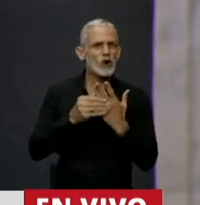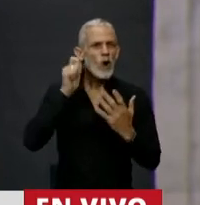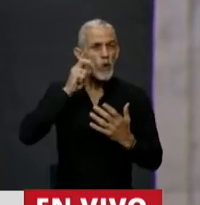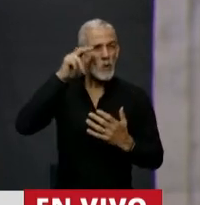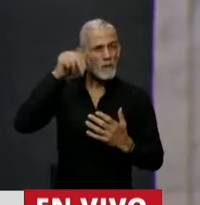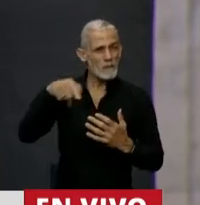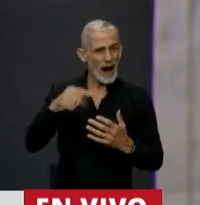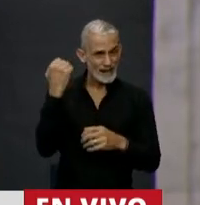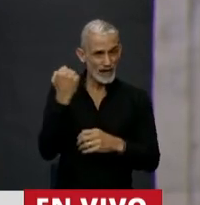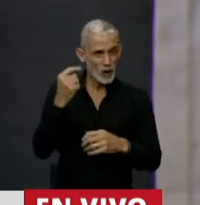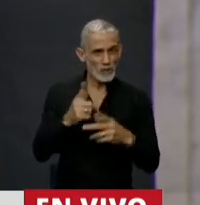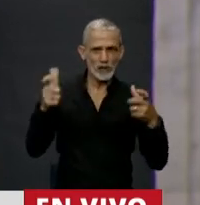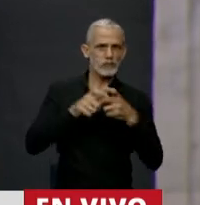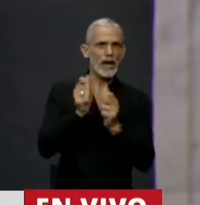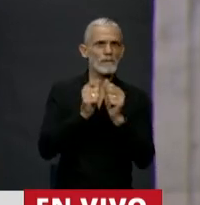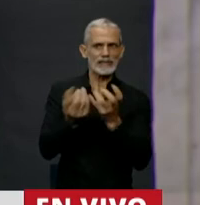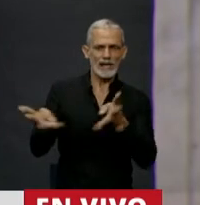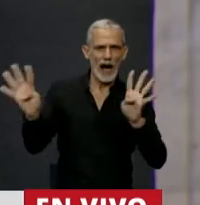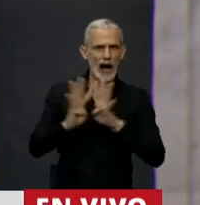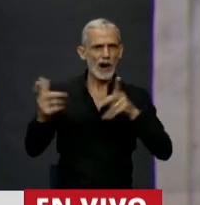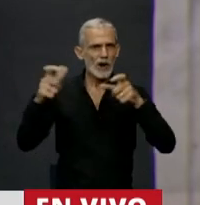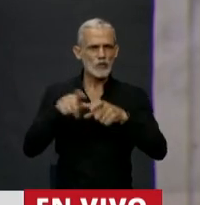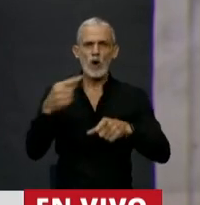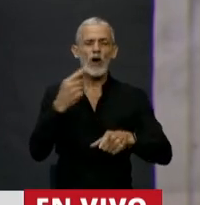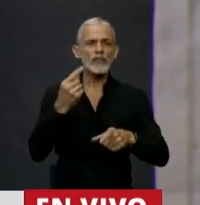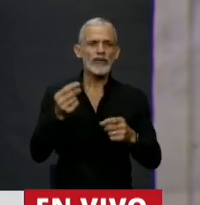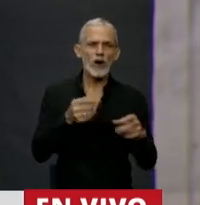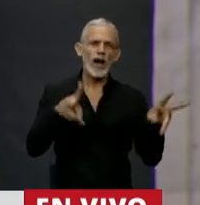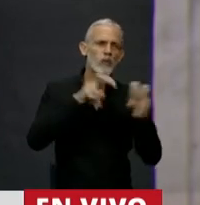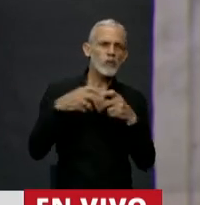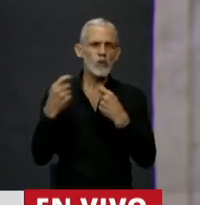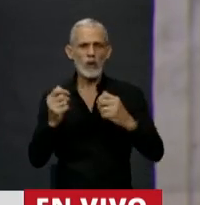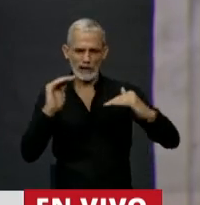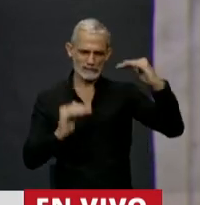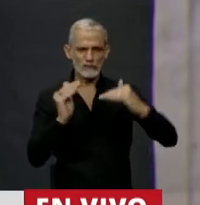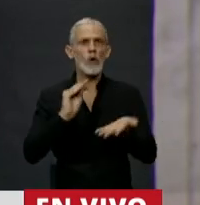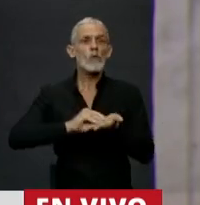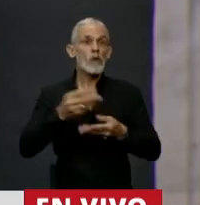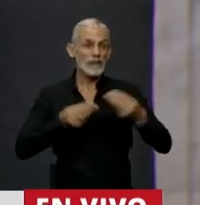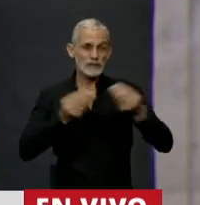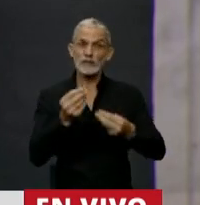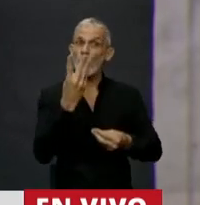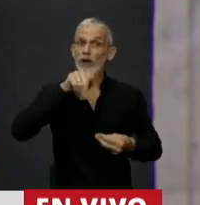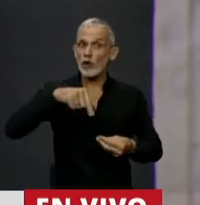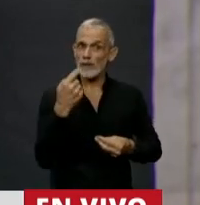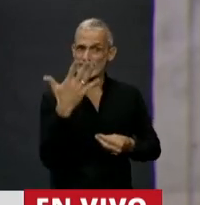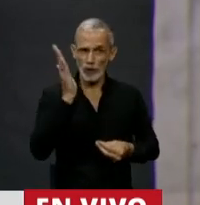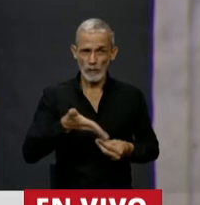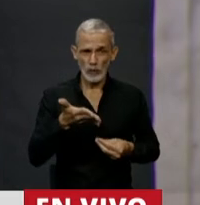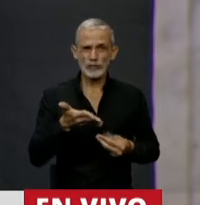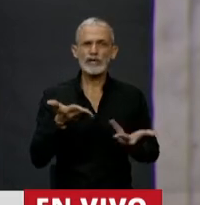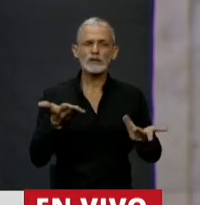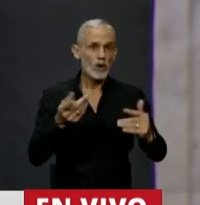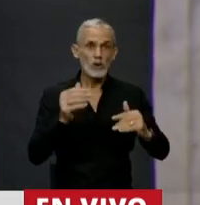empresarios, los principales empresarios de la Argentina, donde dijo que el déficit fiscal estipulado en el presupuesto, que es del 4,5, sería